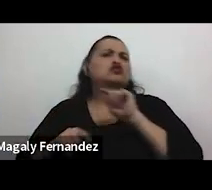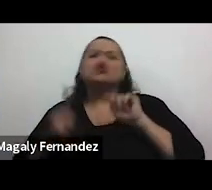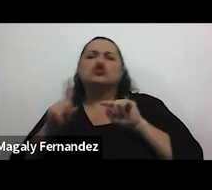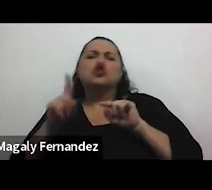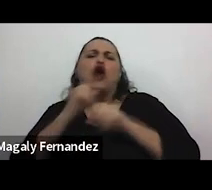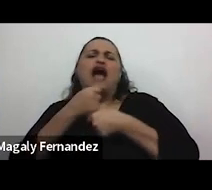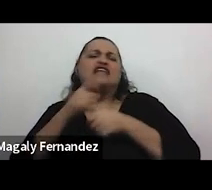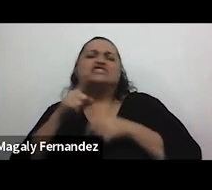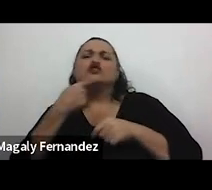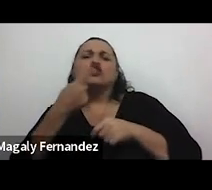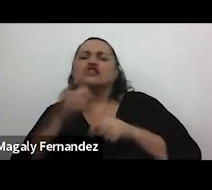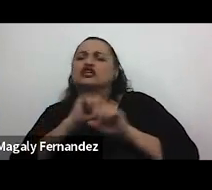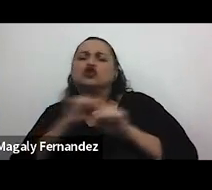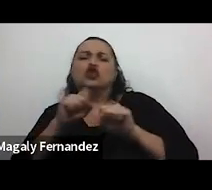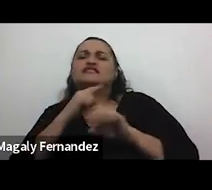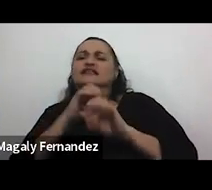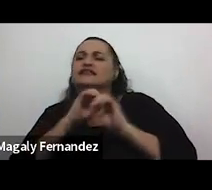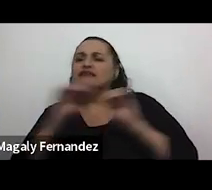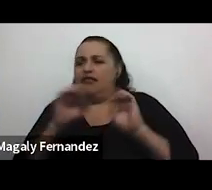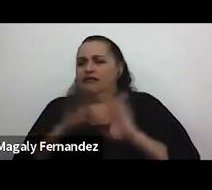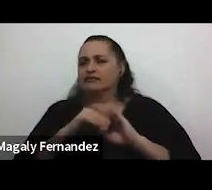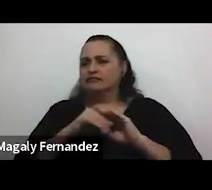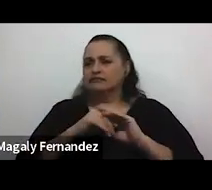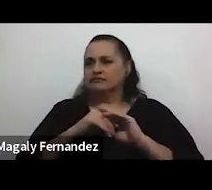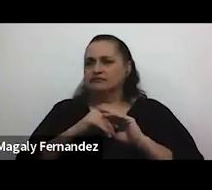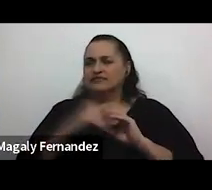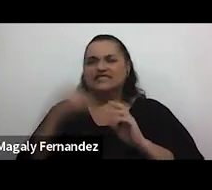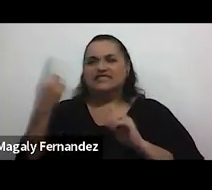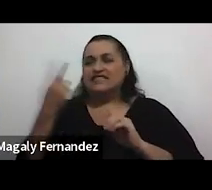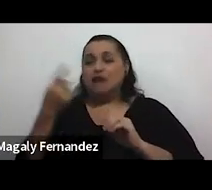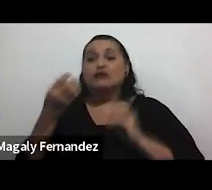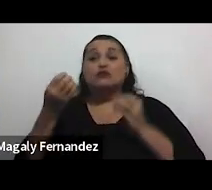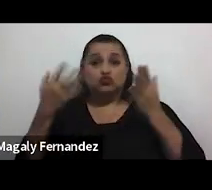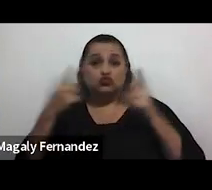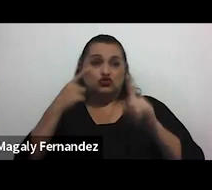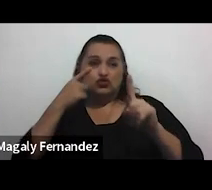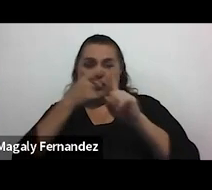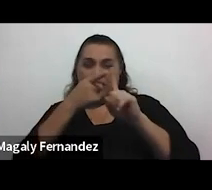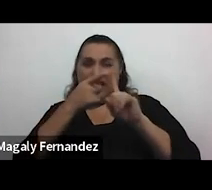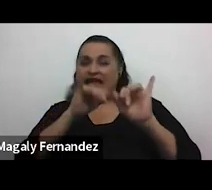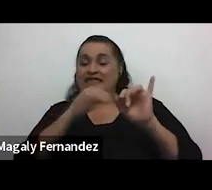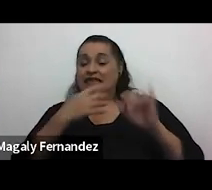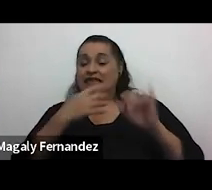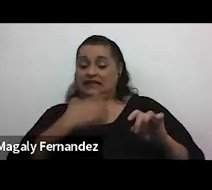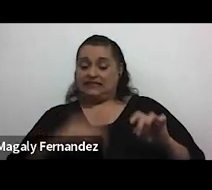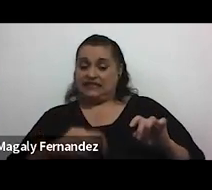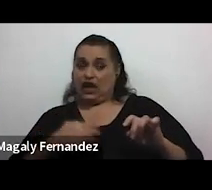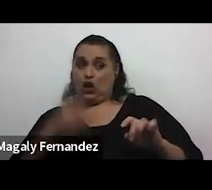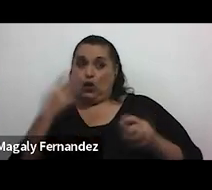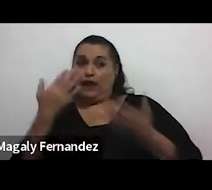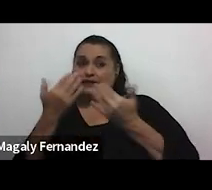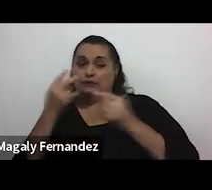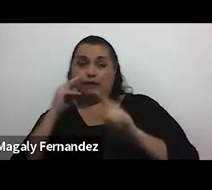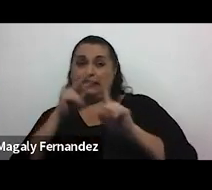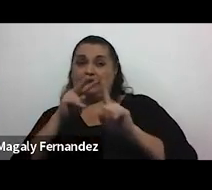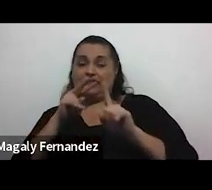dice no manifiesta X cosa pero siempre mucho en función como de ese deseo o de esa expectativa de alguno